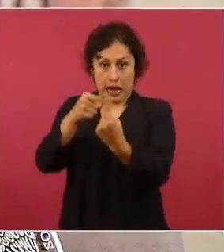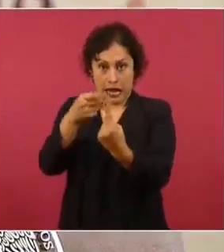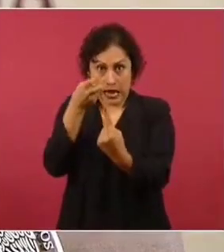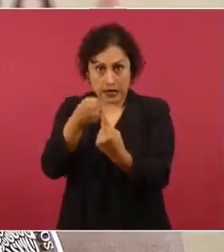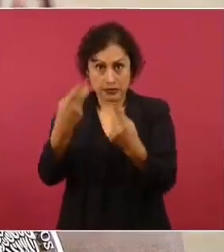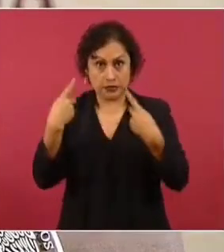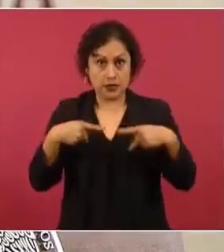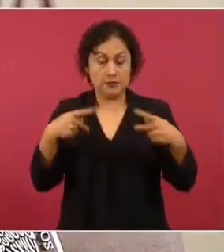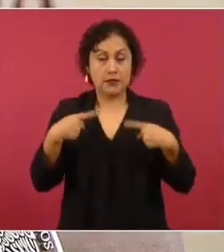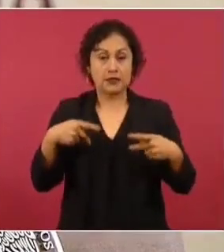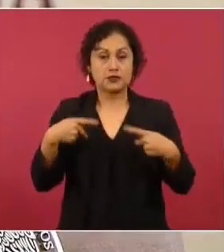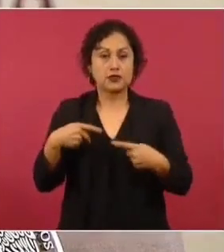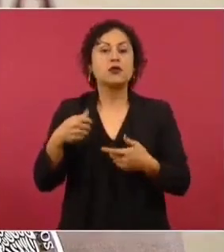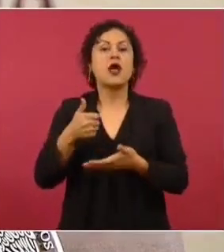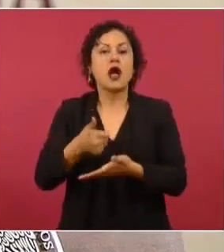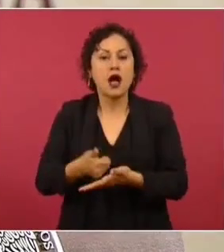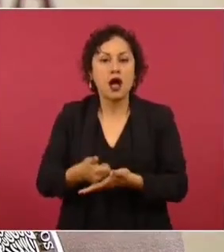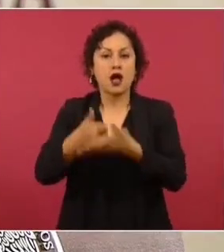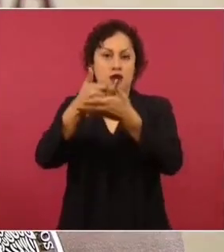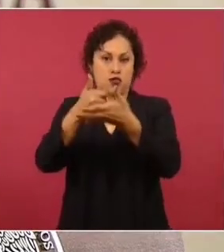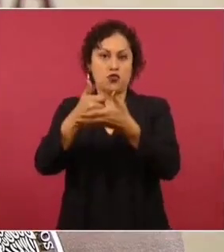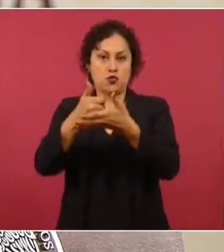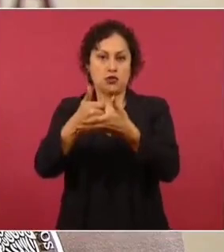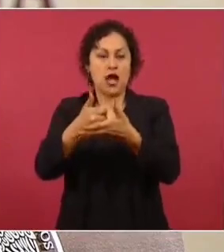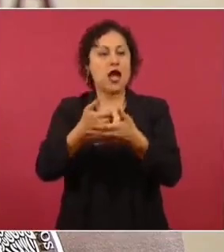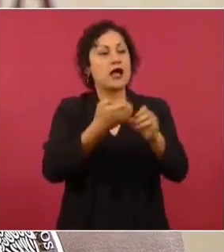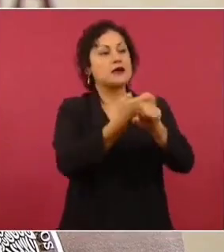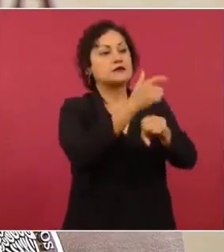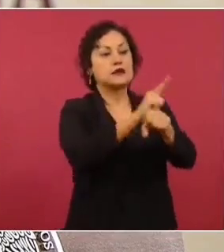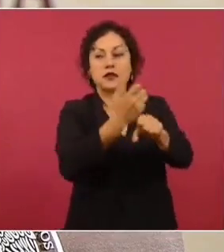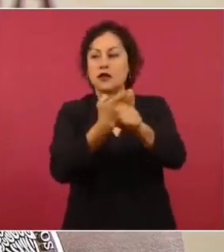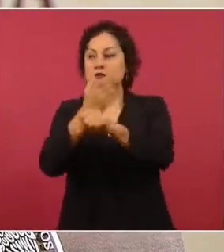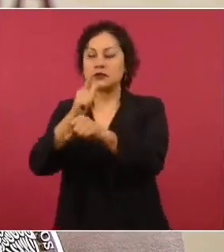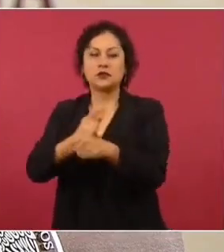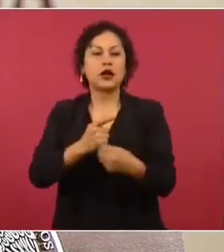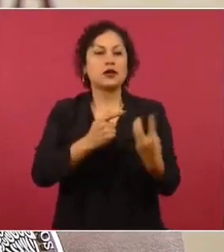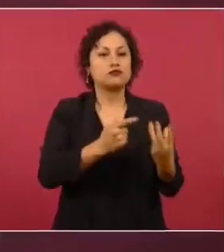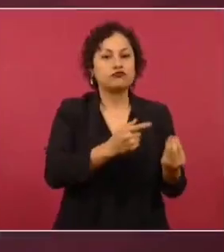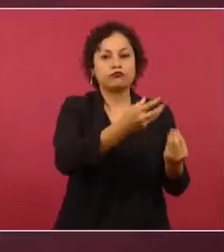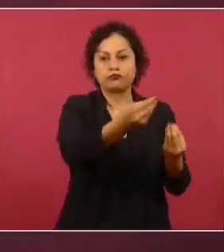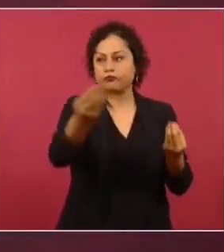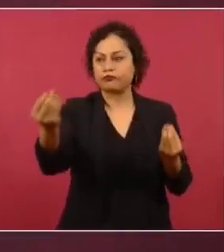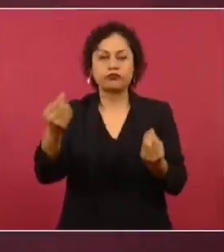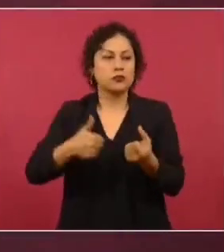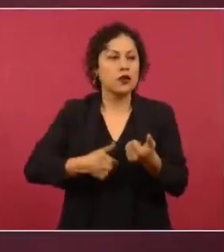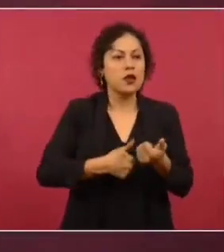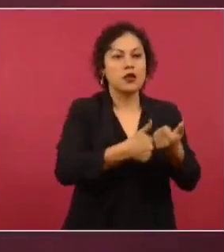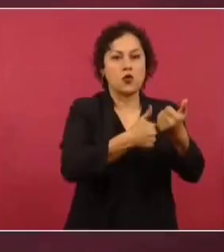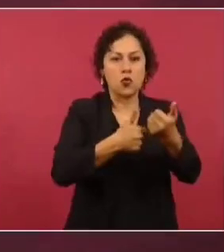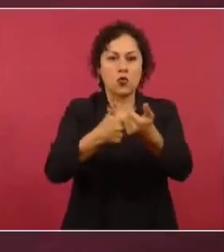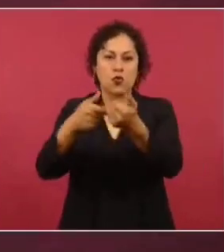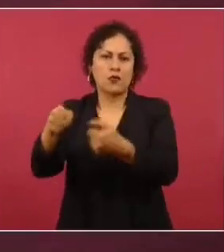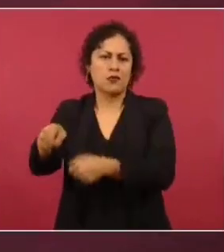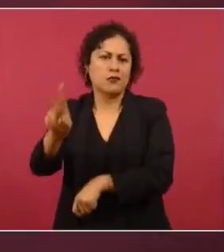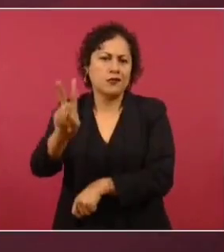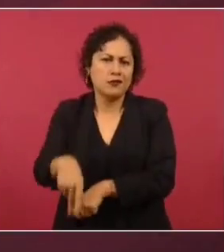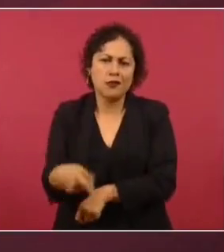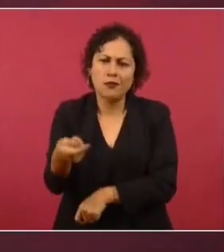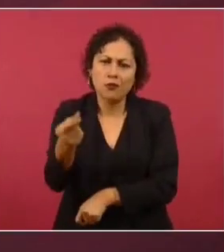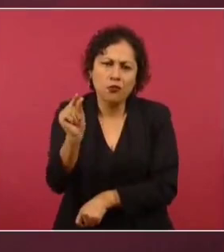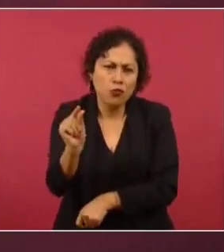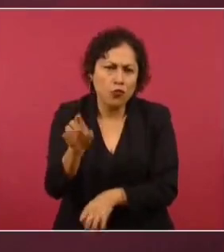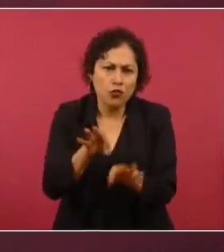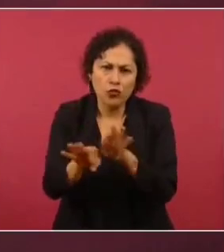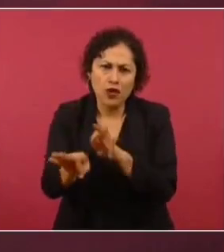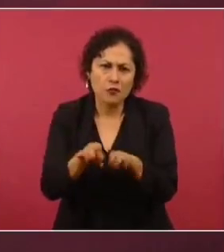es auxiliar a las juntas locales. Prácticamente el trabajo era mínimo y van también de salarios